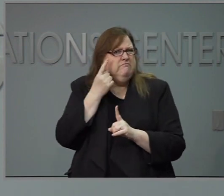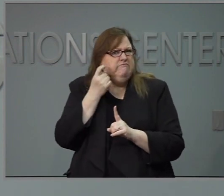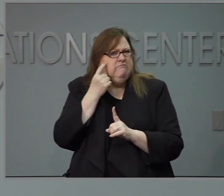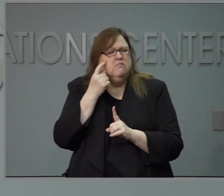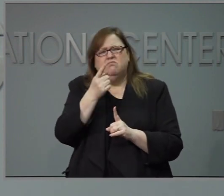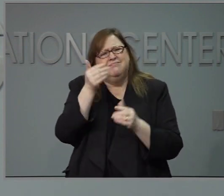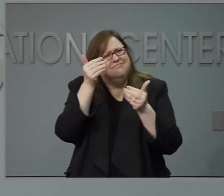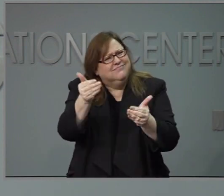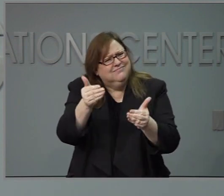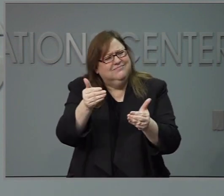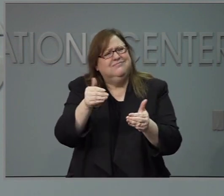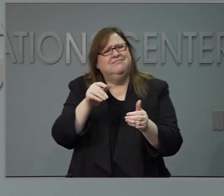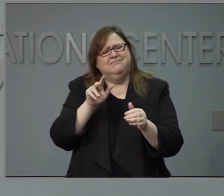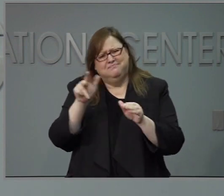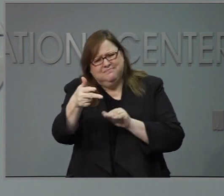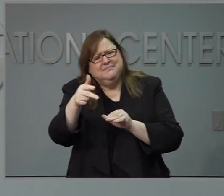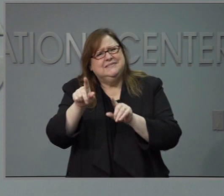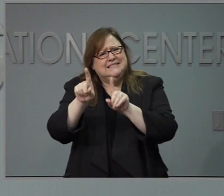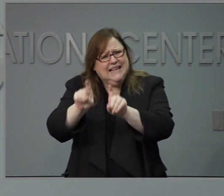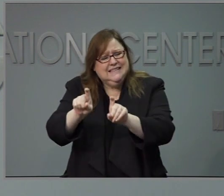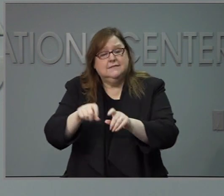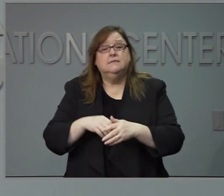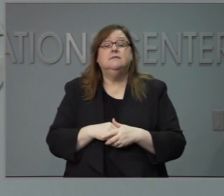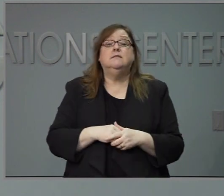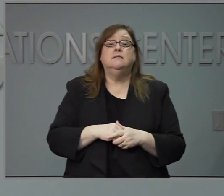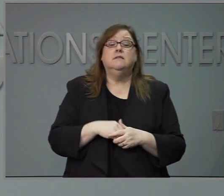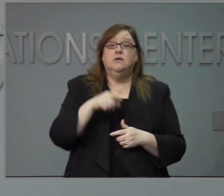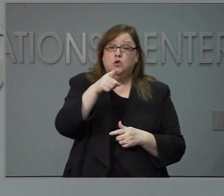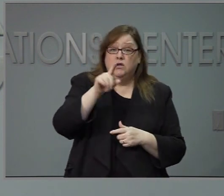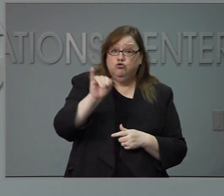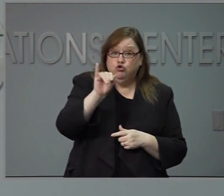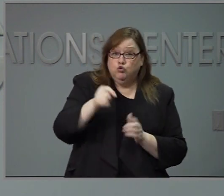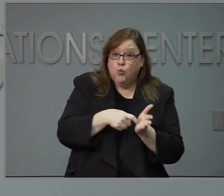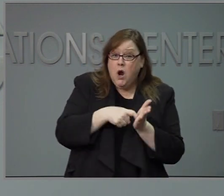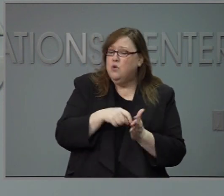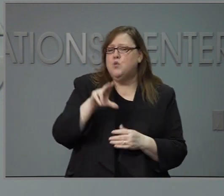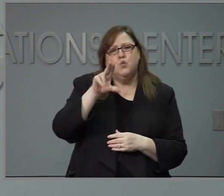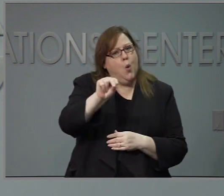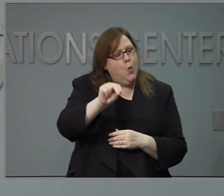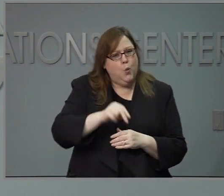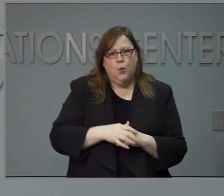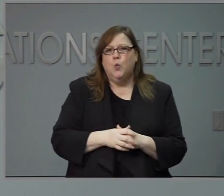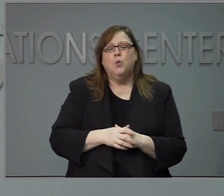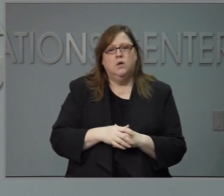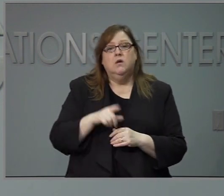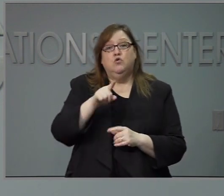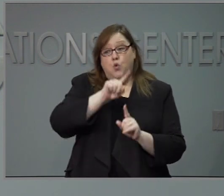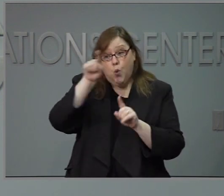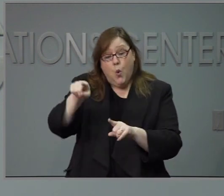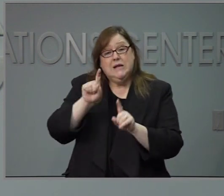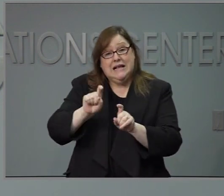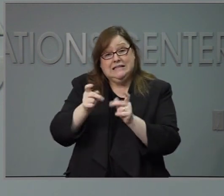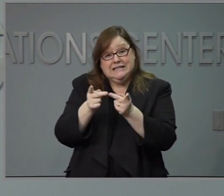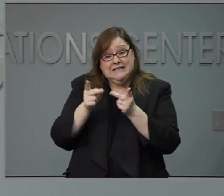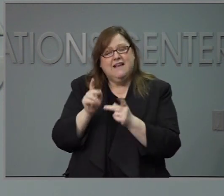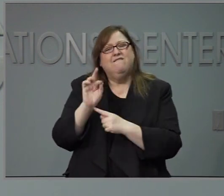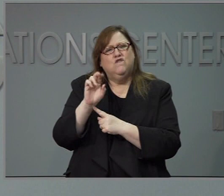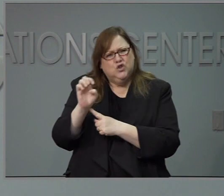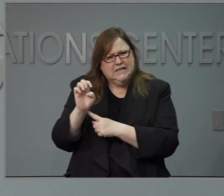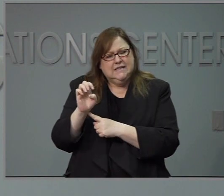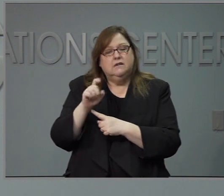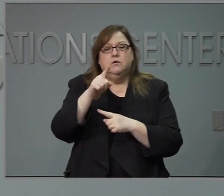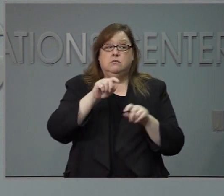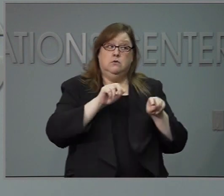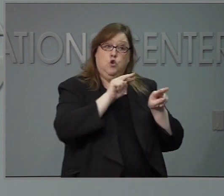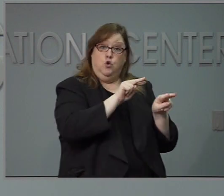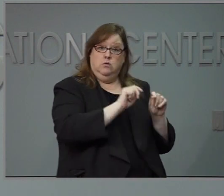tenga seguro estos sitios de pruebas son gratis. Puede encontrar uno en el sitio en ese día. H. H. S. Punto Gov. Diagonal.